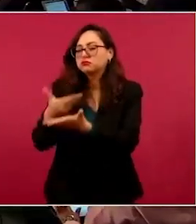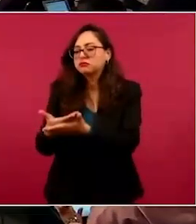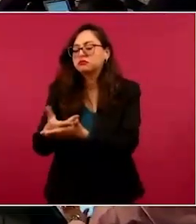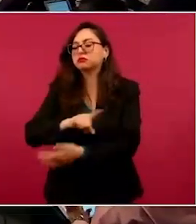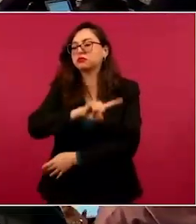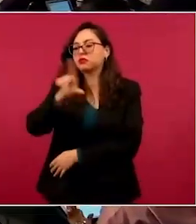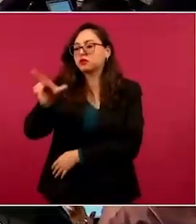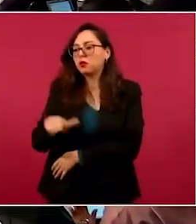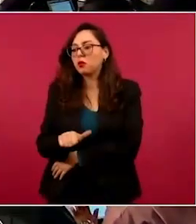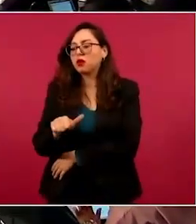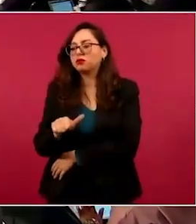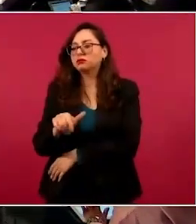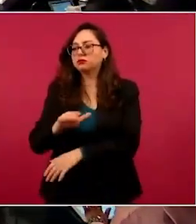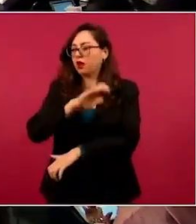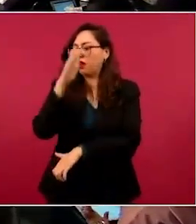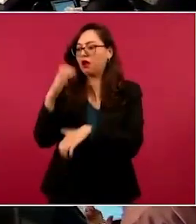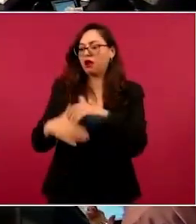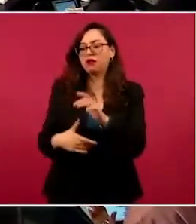como